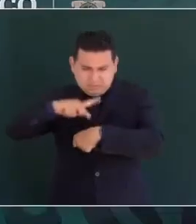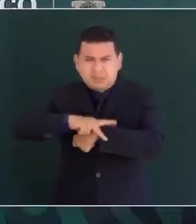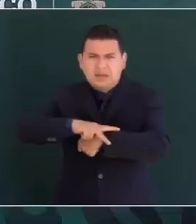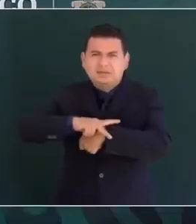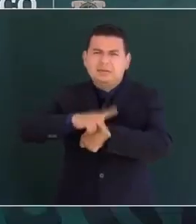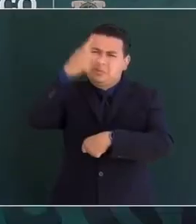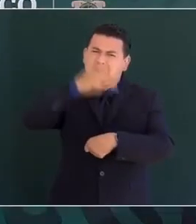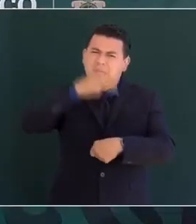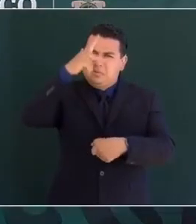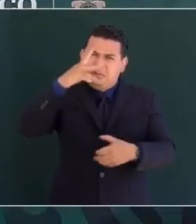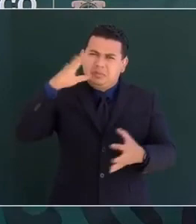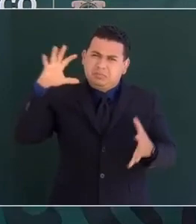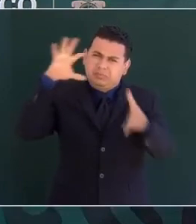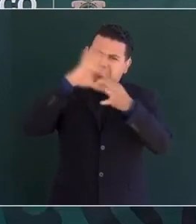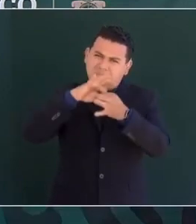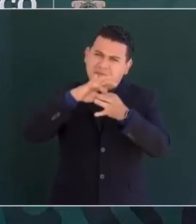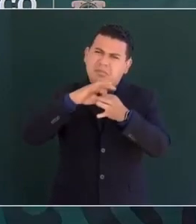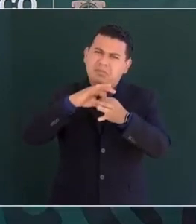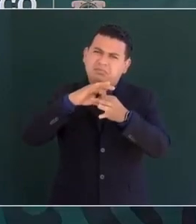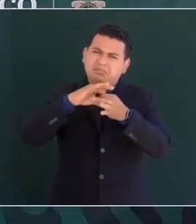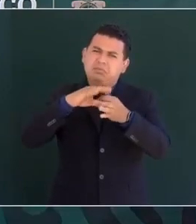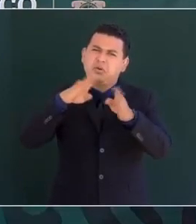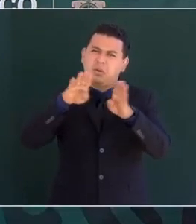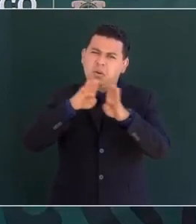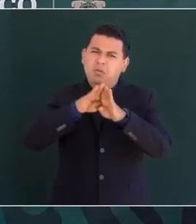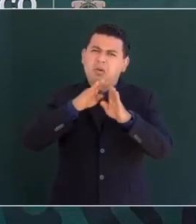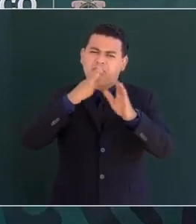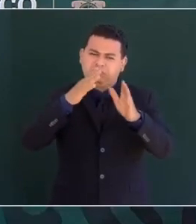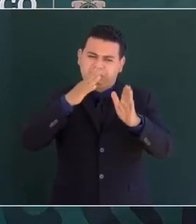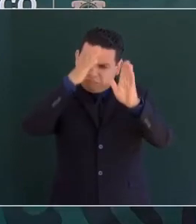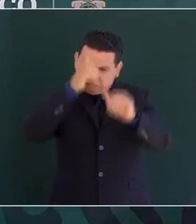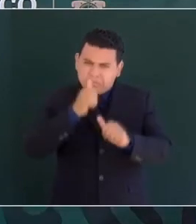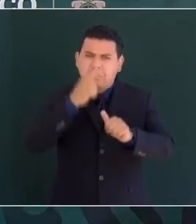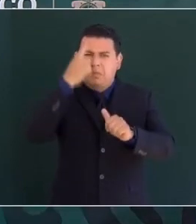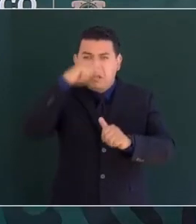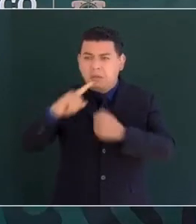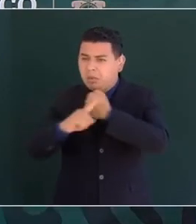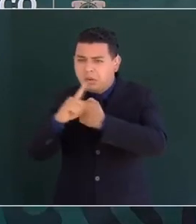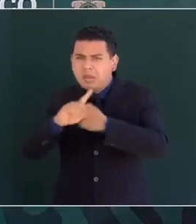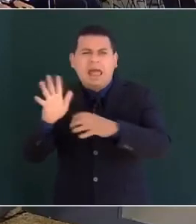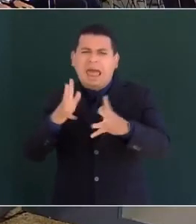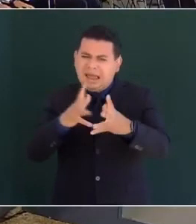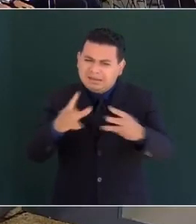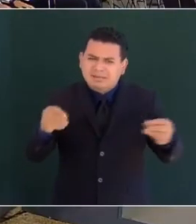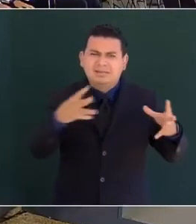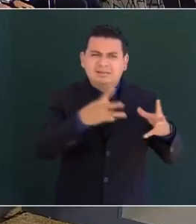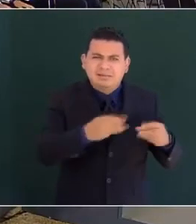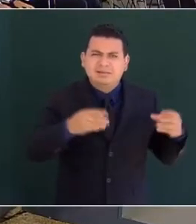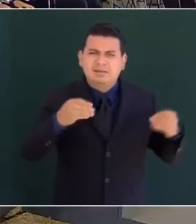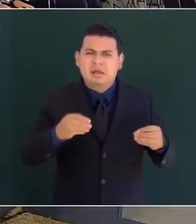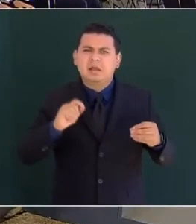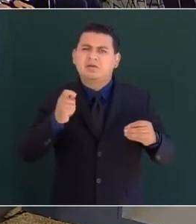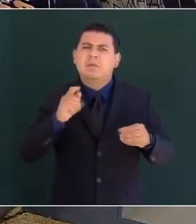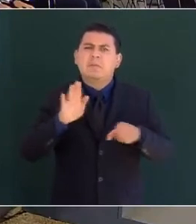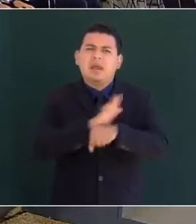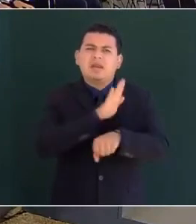en cooperación para solucionar problemas de nuestros tiempos, para nuestros beneficios mutuos.